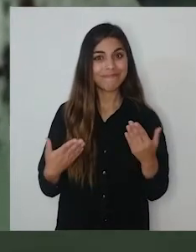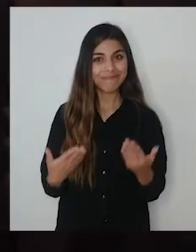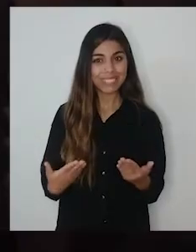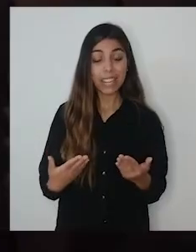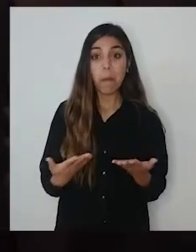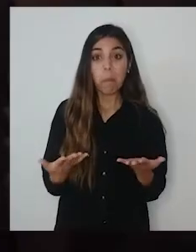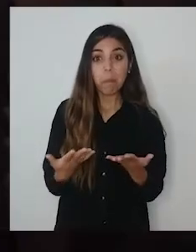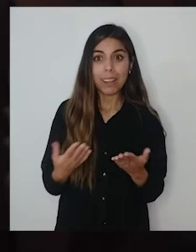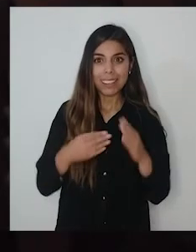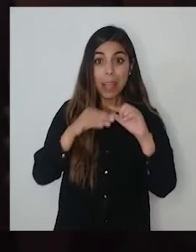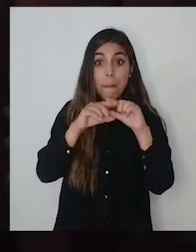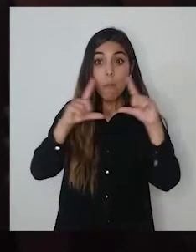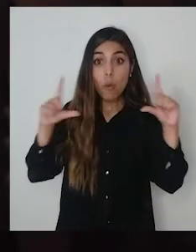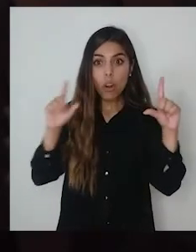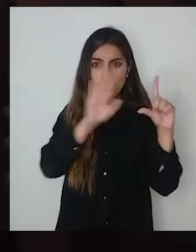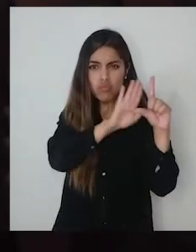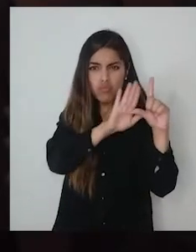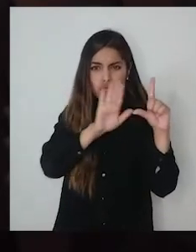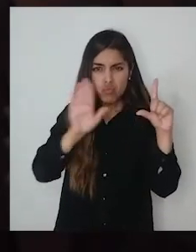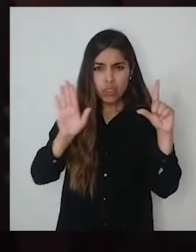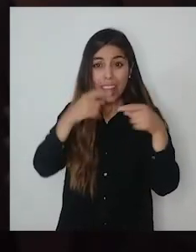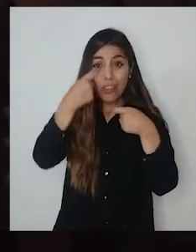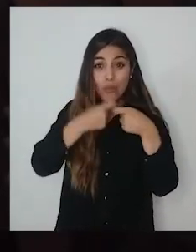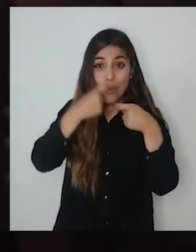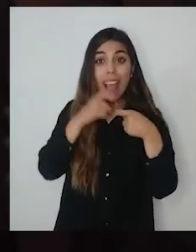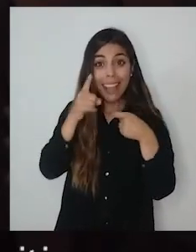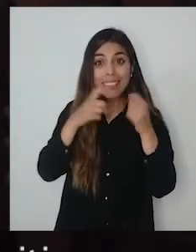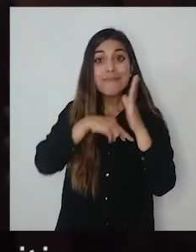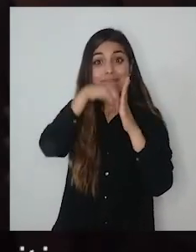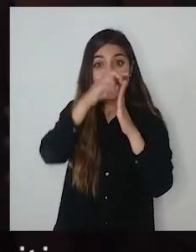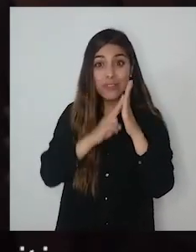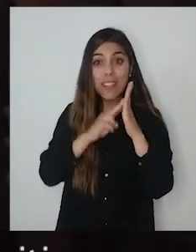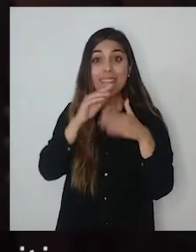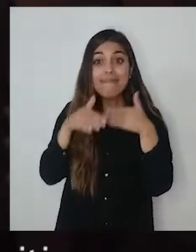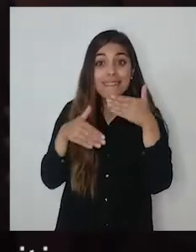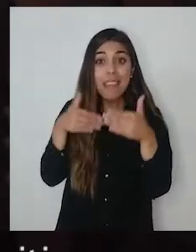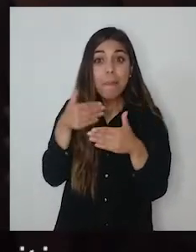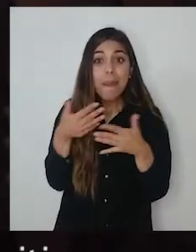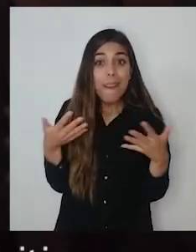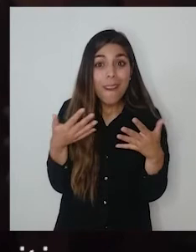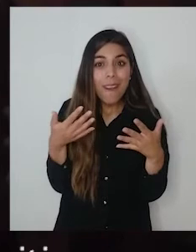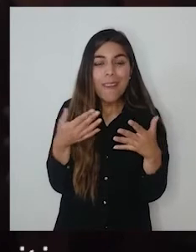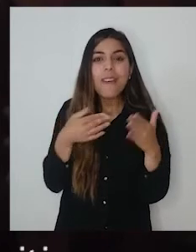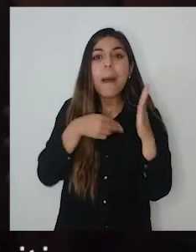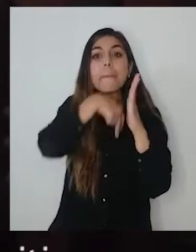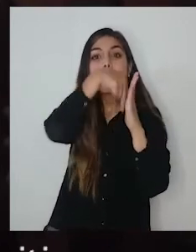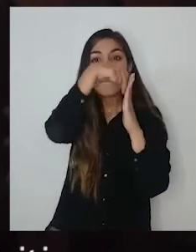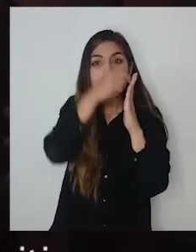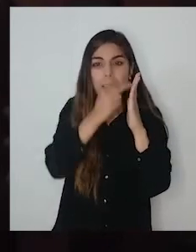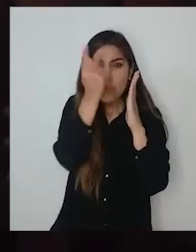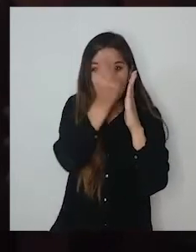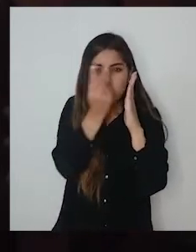Y por tanto, prepara el muro y el soporte en el cual está esta obra pictórica para luego pasar a una fase de restauración